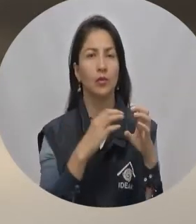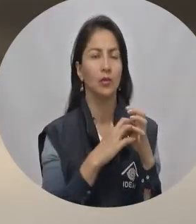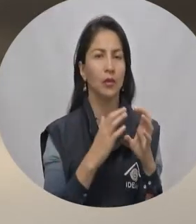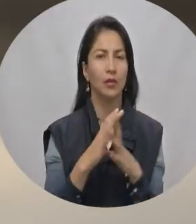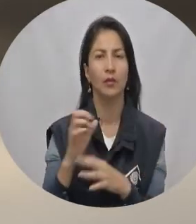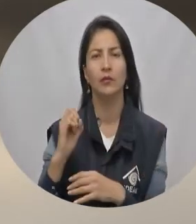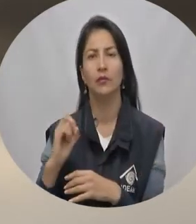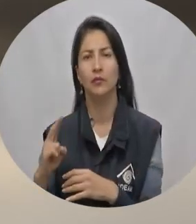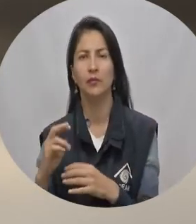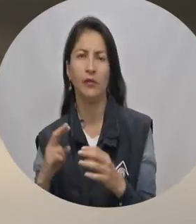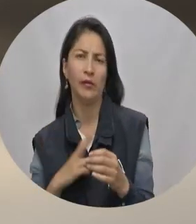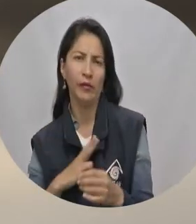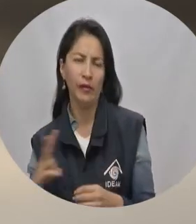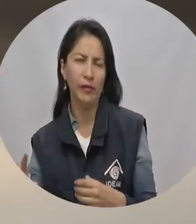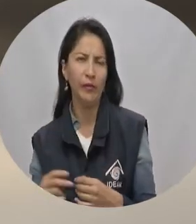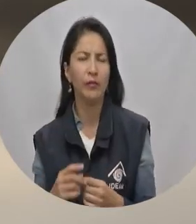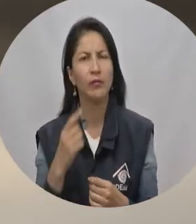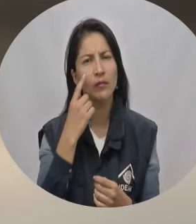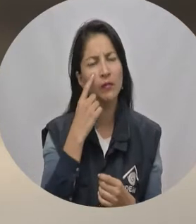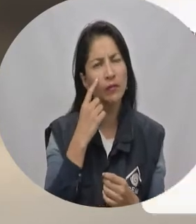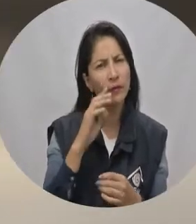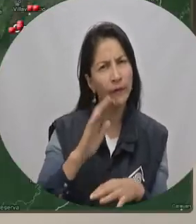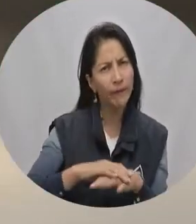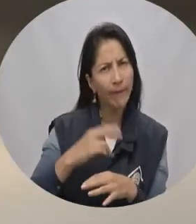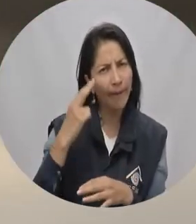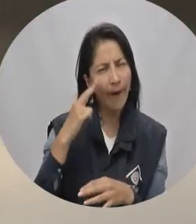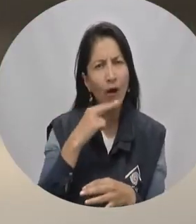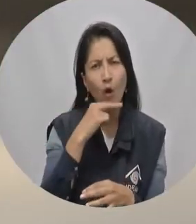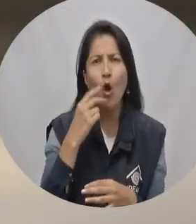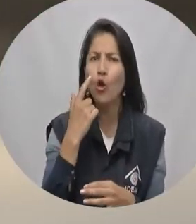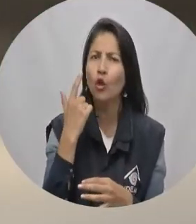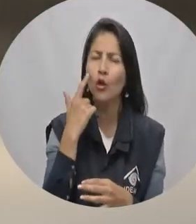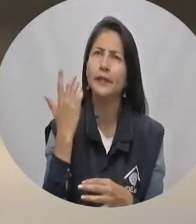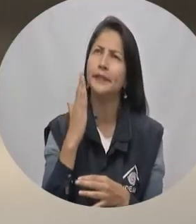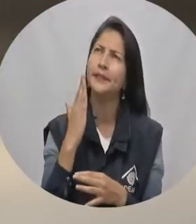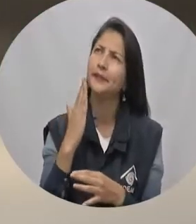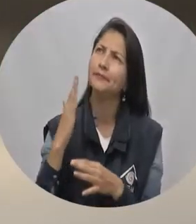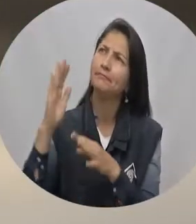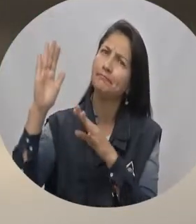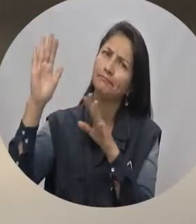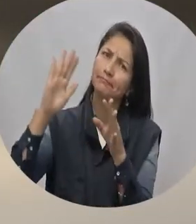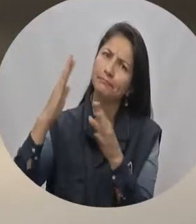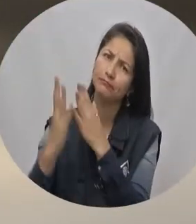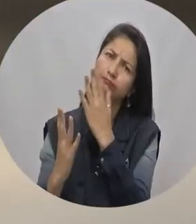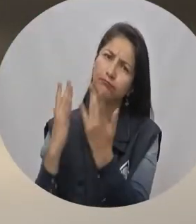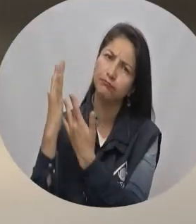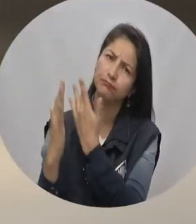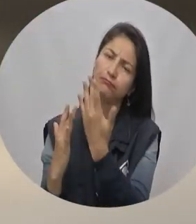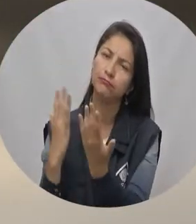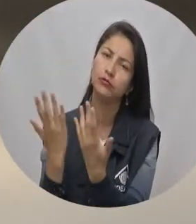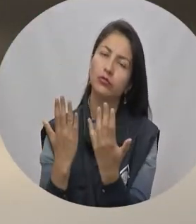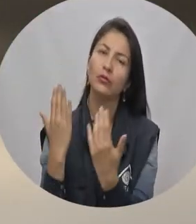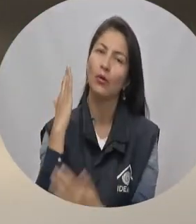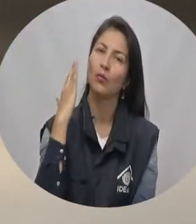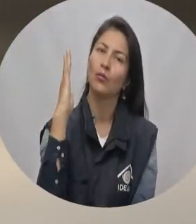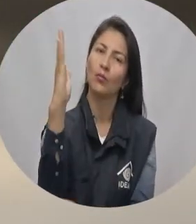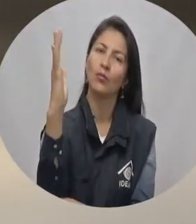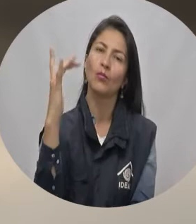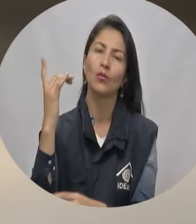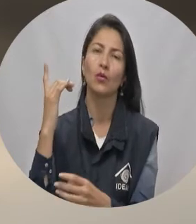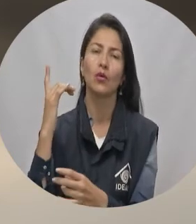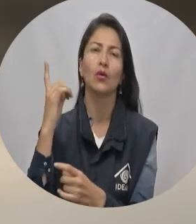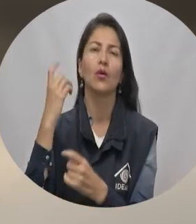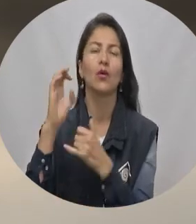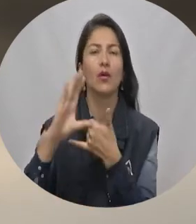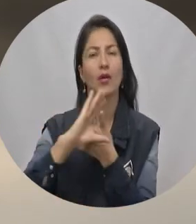nororiente del Cauca y suroriente del Valle del Cauca. Permanece la alerta roja y la alerta naranja por posibilidad de incendios en